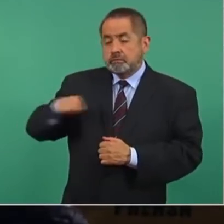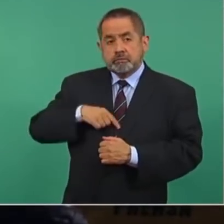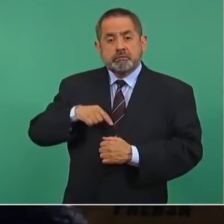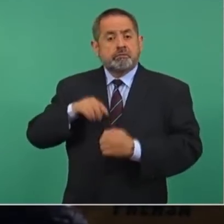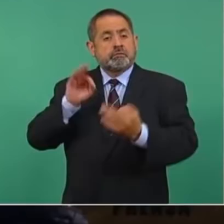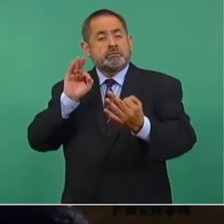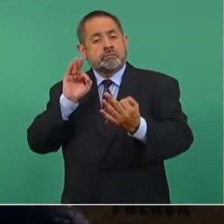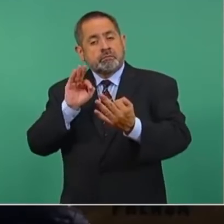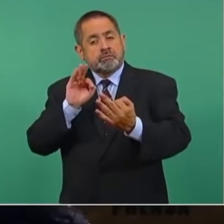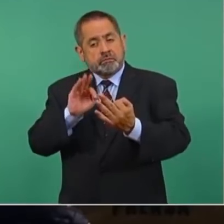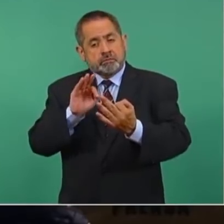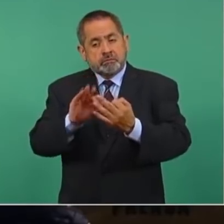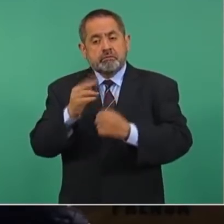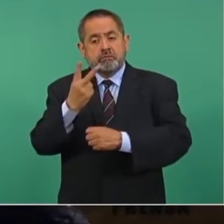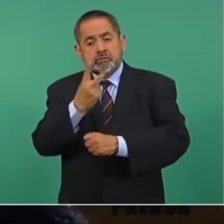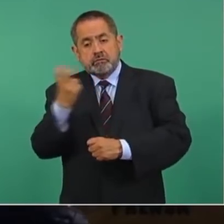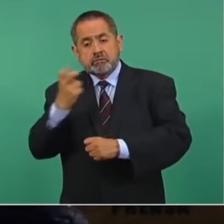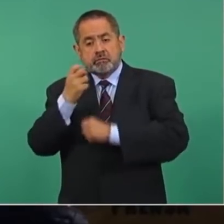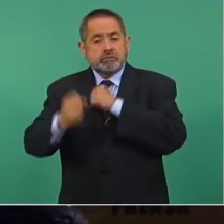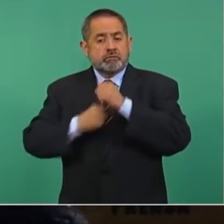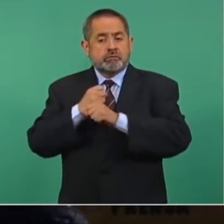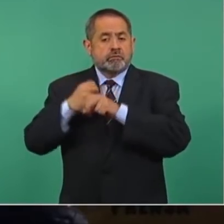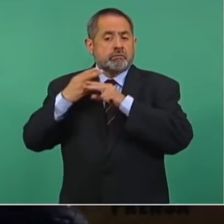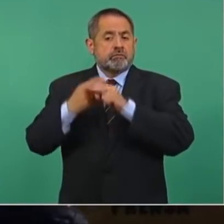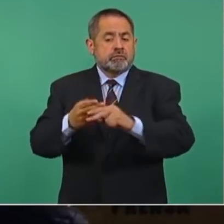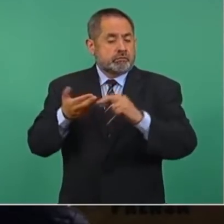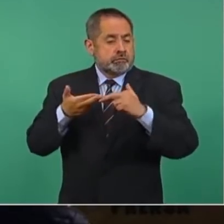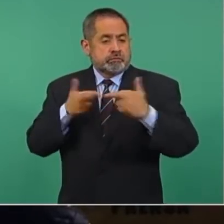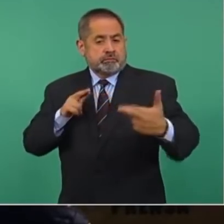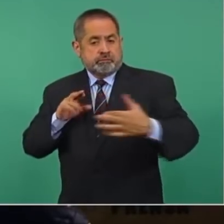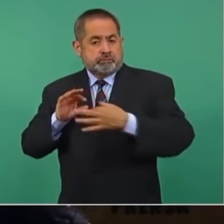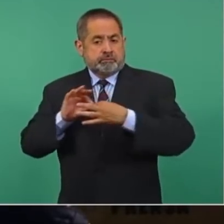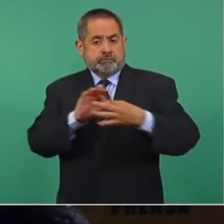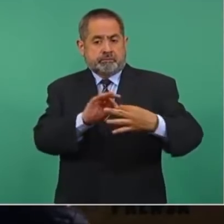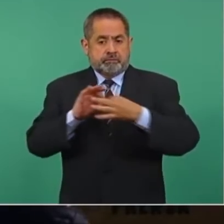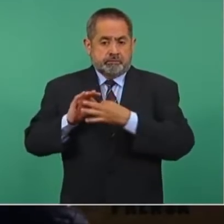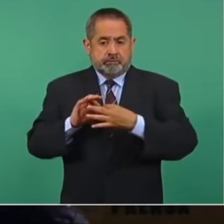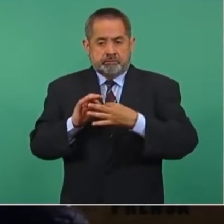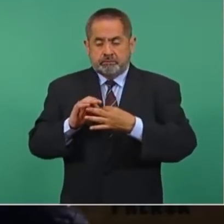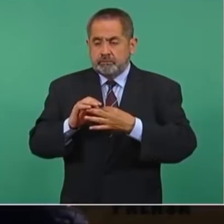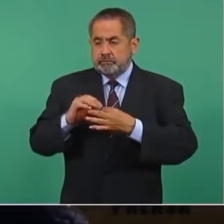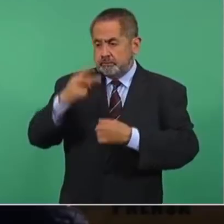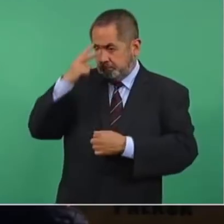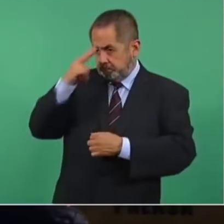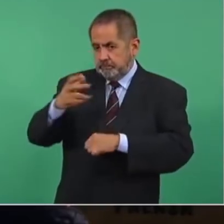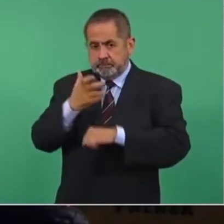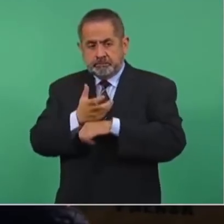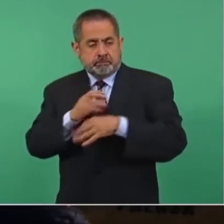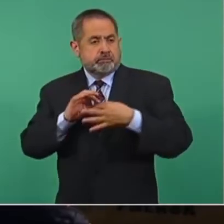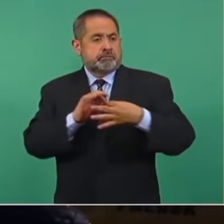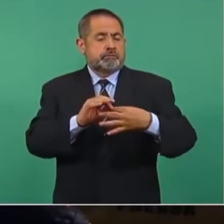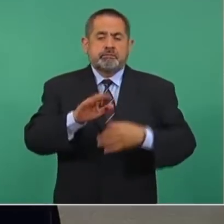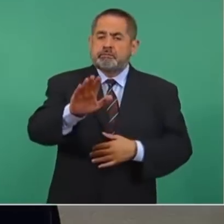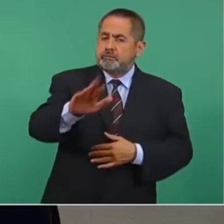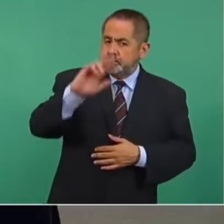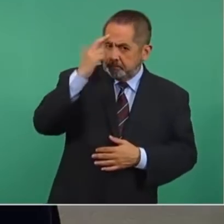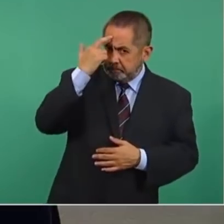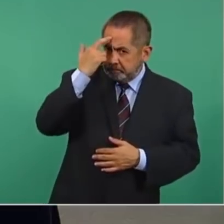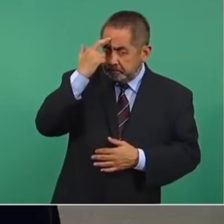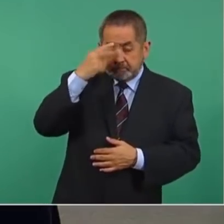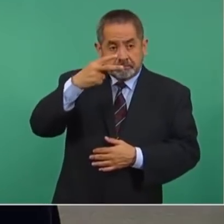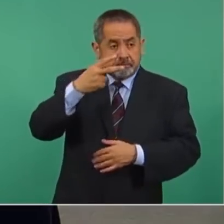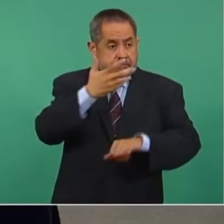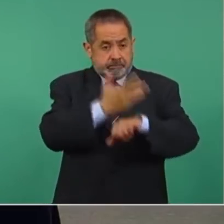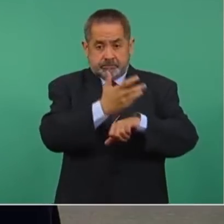200 aniversario de las relaciones entre nuestros dos países, recordar que Estados Unidos fue el primer